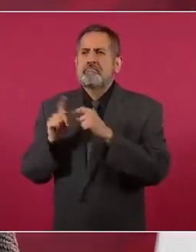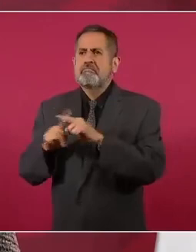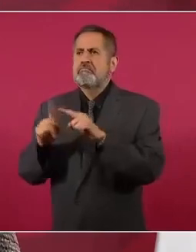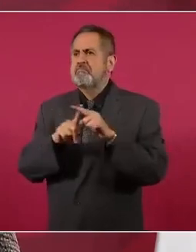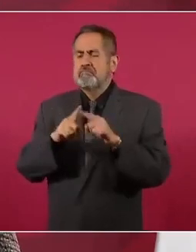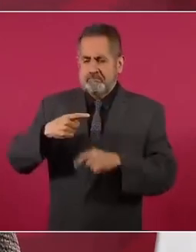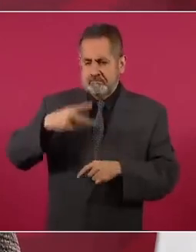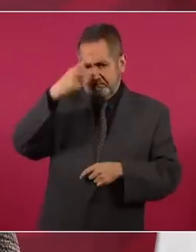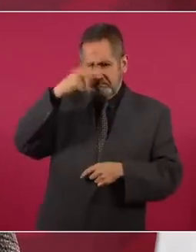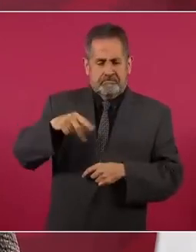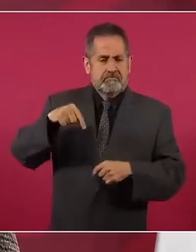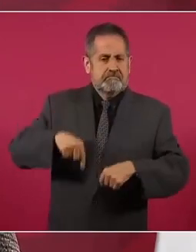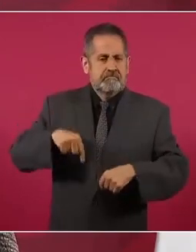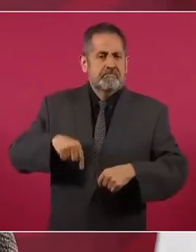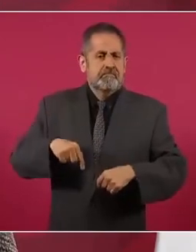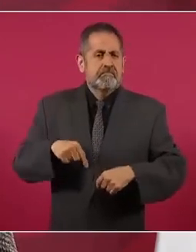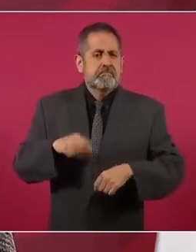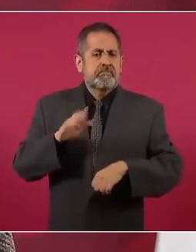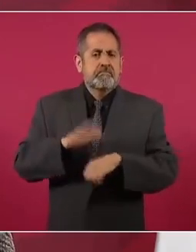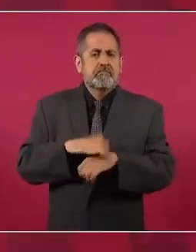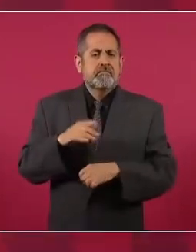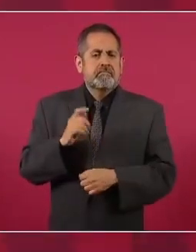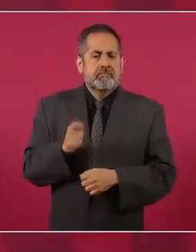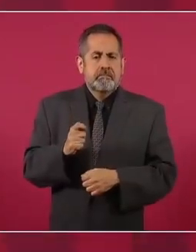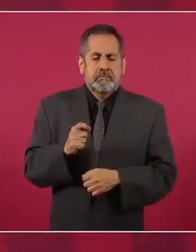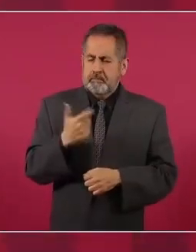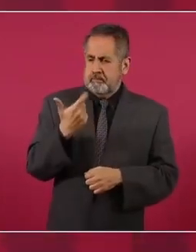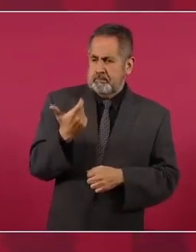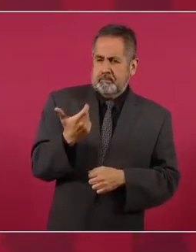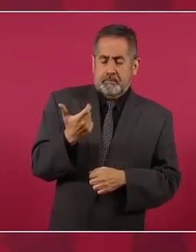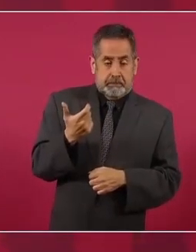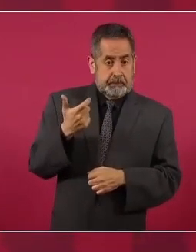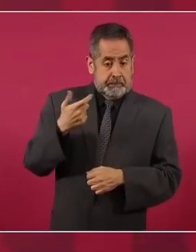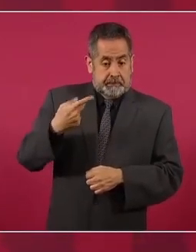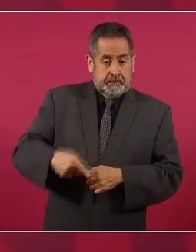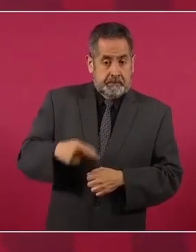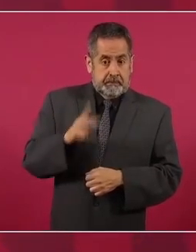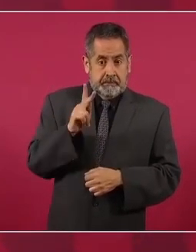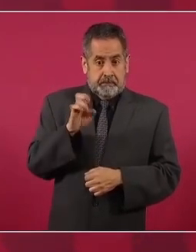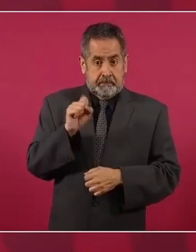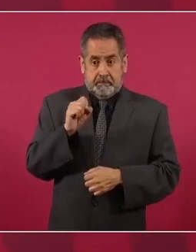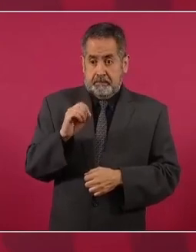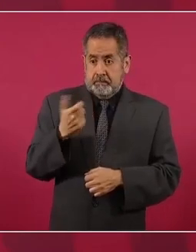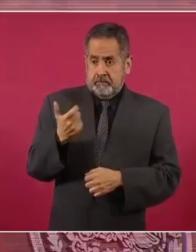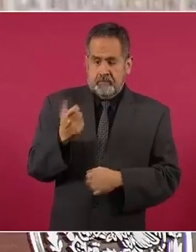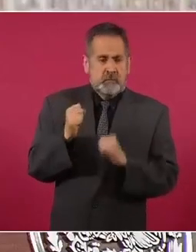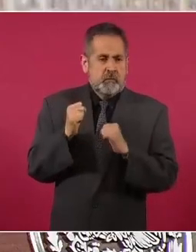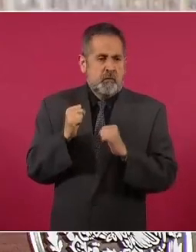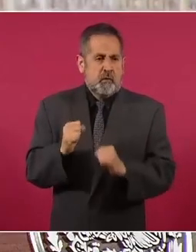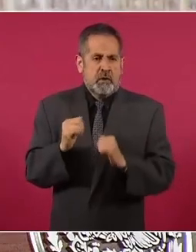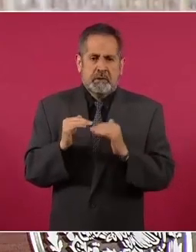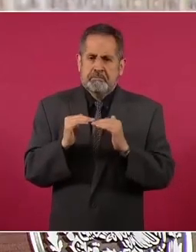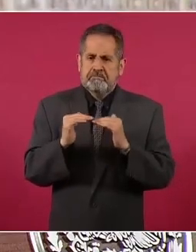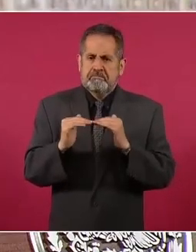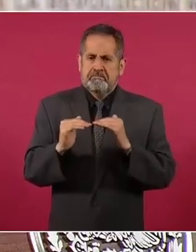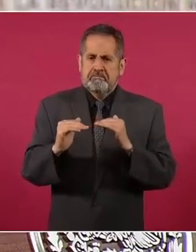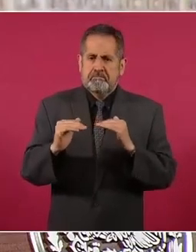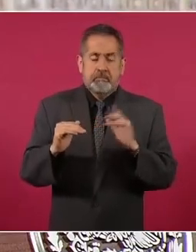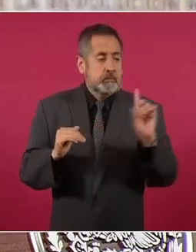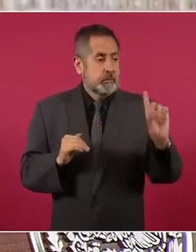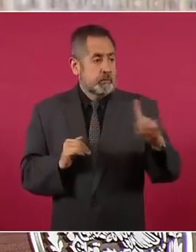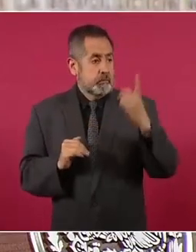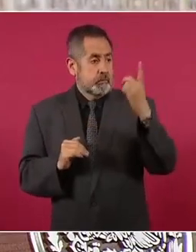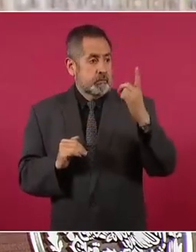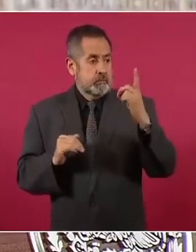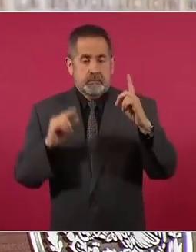con más apreciación de su moneda con relación